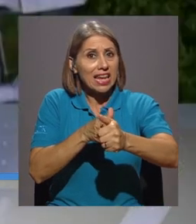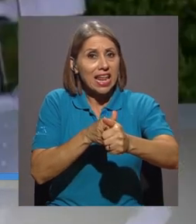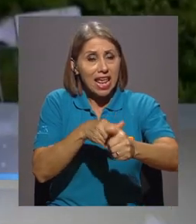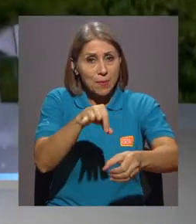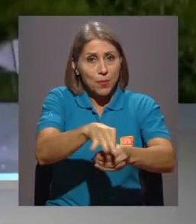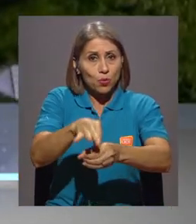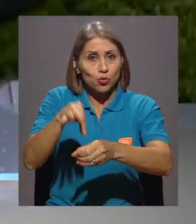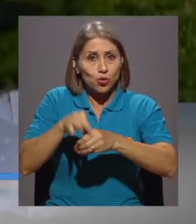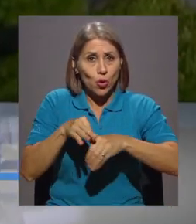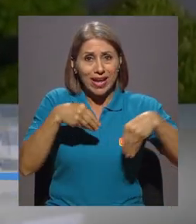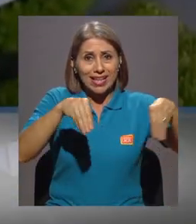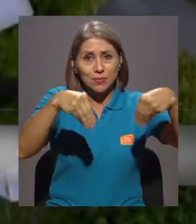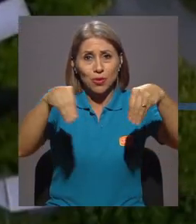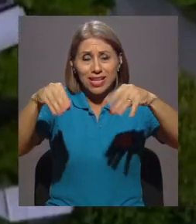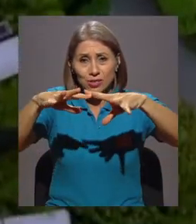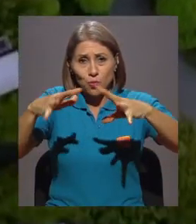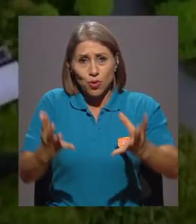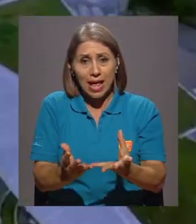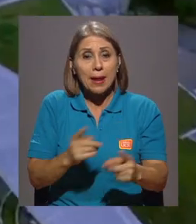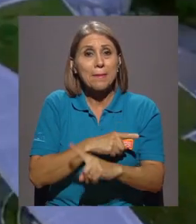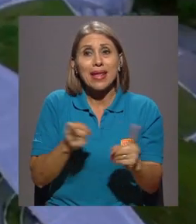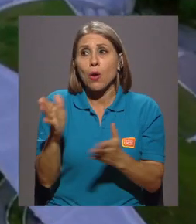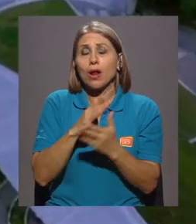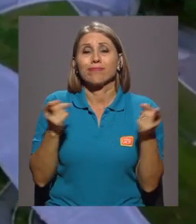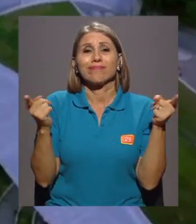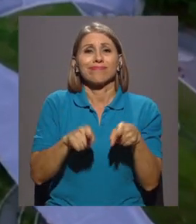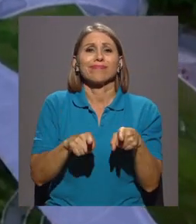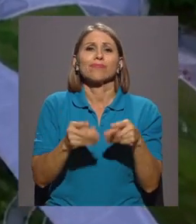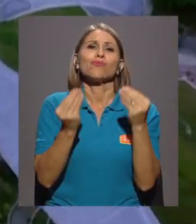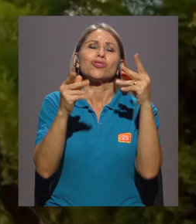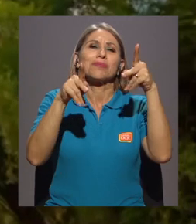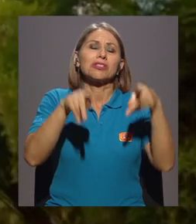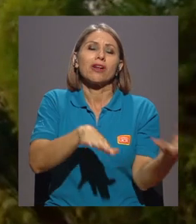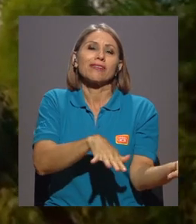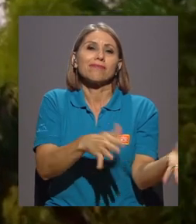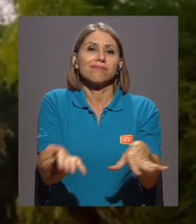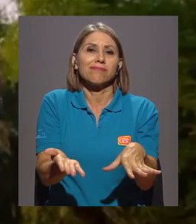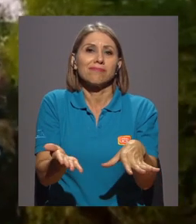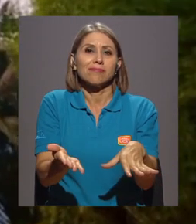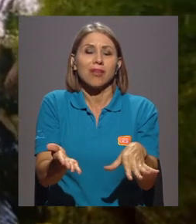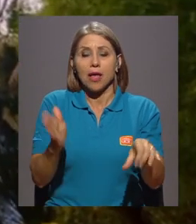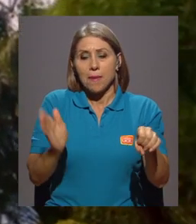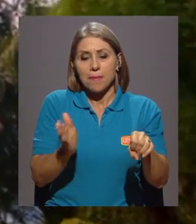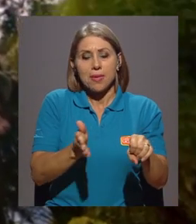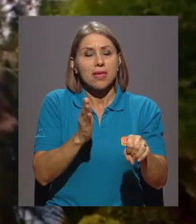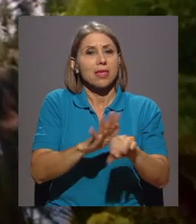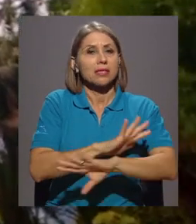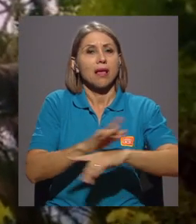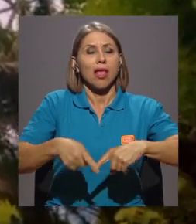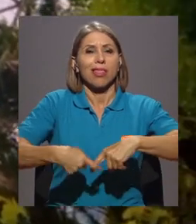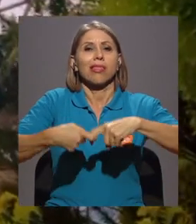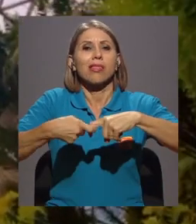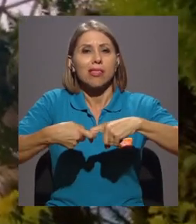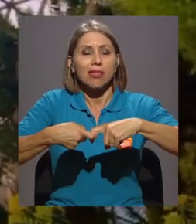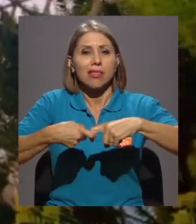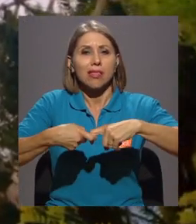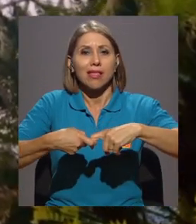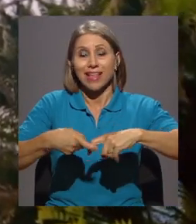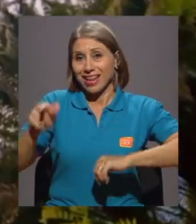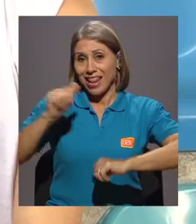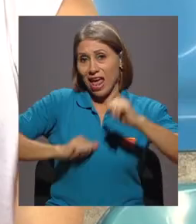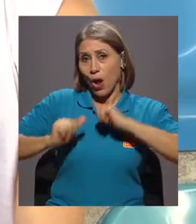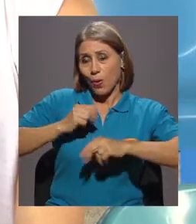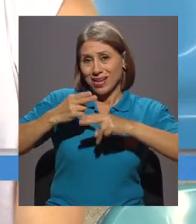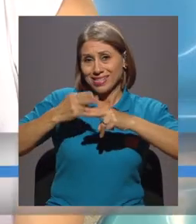Pero, por un evento desafortunado, se pierden muchas vidas humanas y se congela la producción de piñas. La